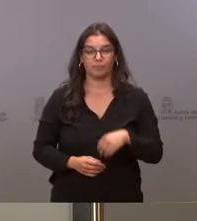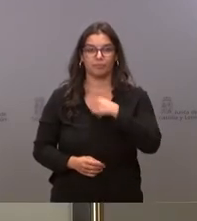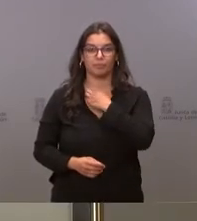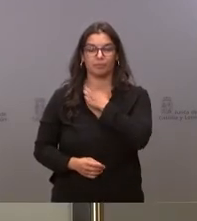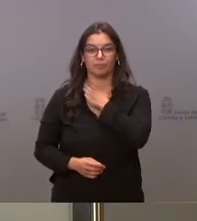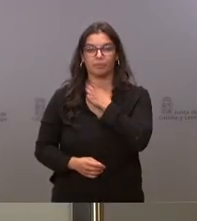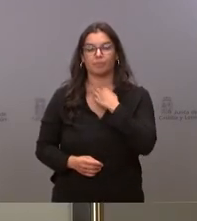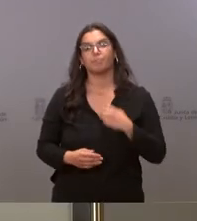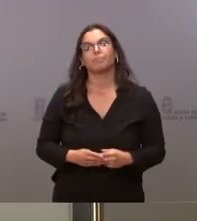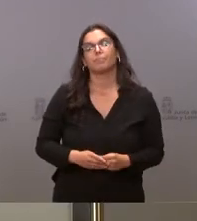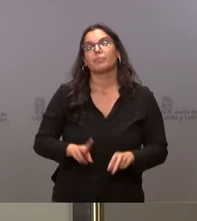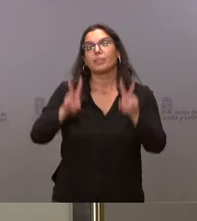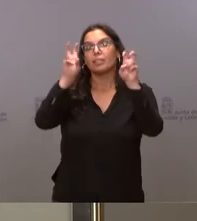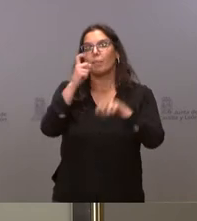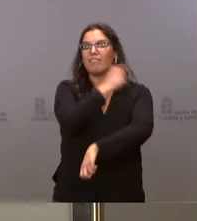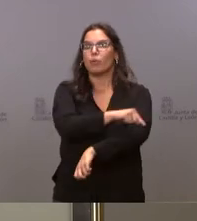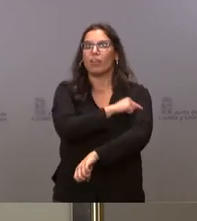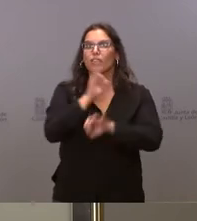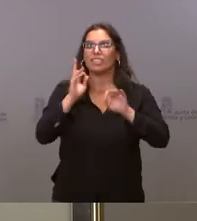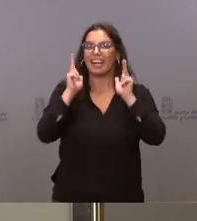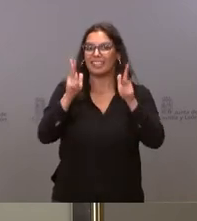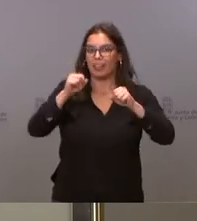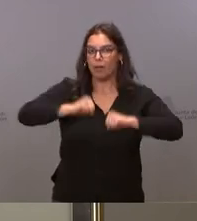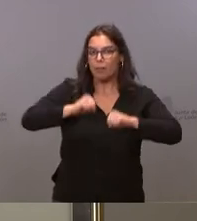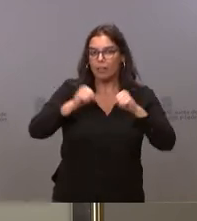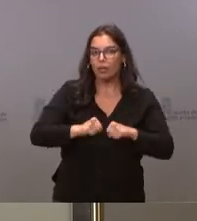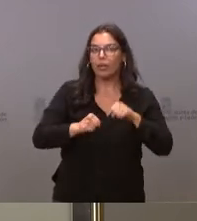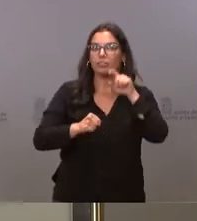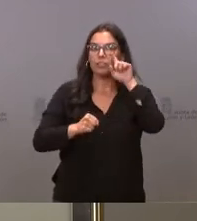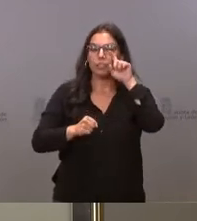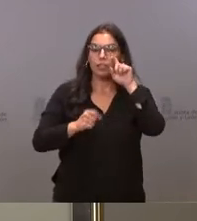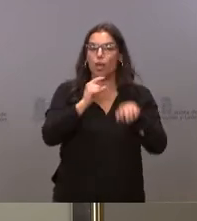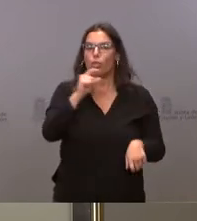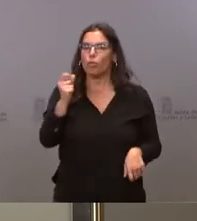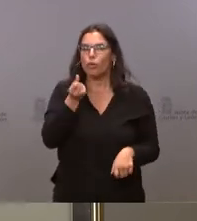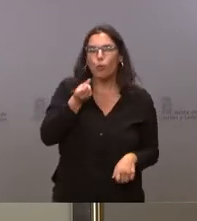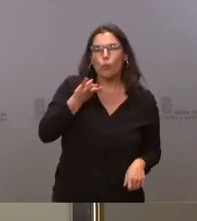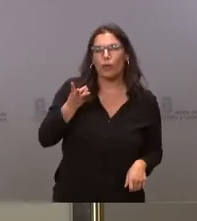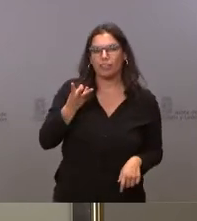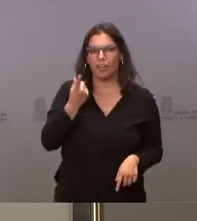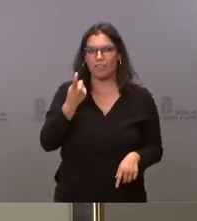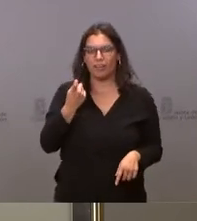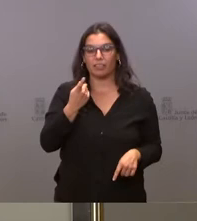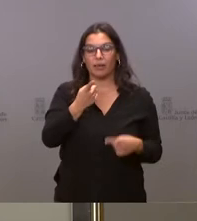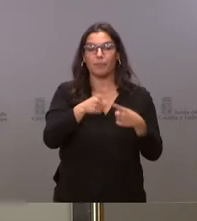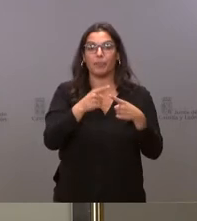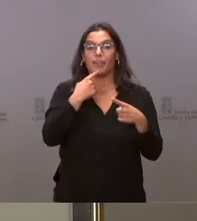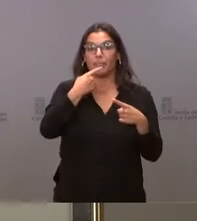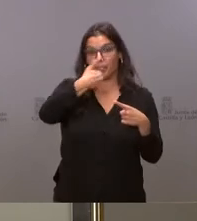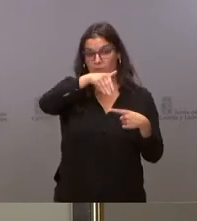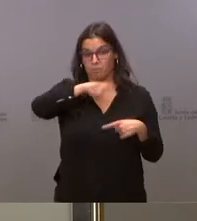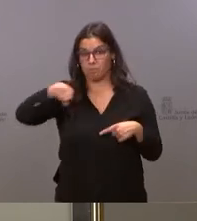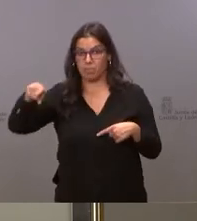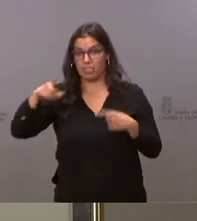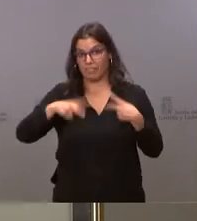Sobre la vacunación en residencias no sé si nos podría comentar cuántas dosis está previsto administrar y ha dicho que en los próximos meses no sé si más o menos